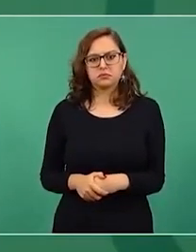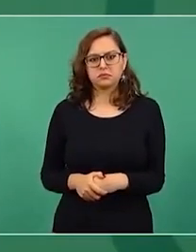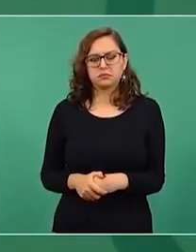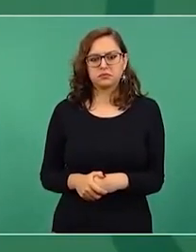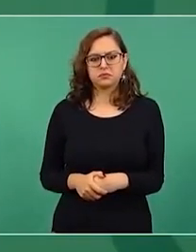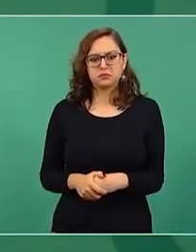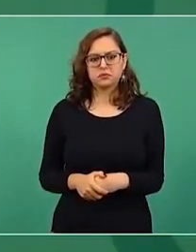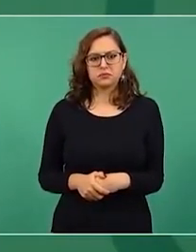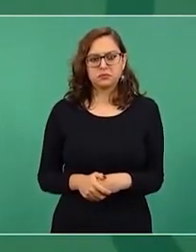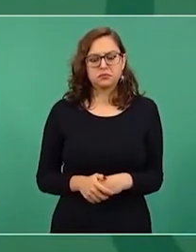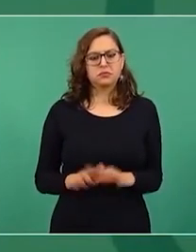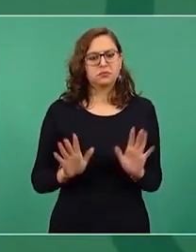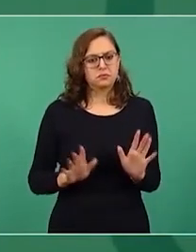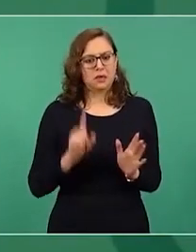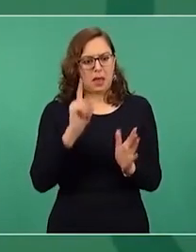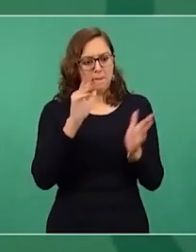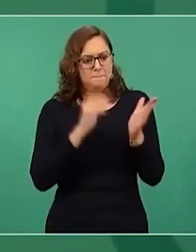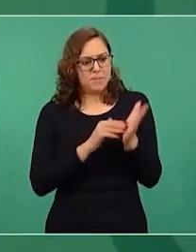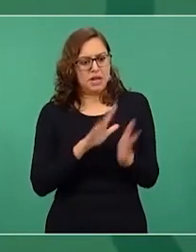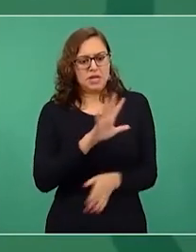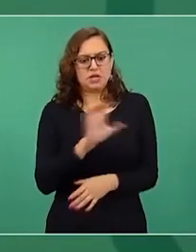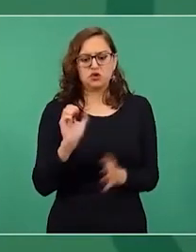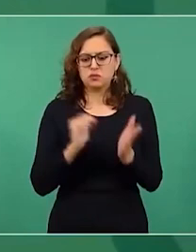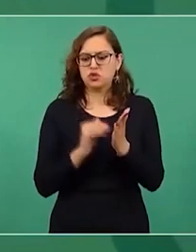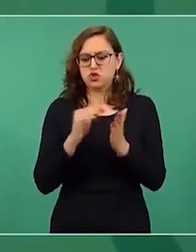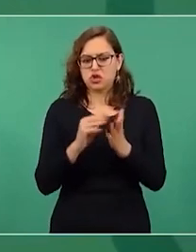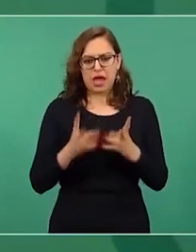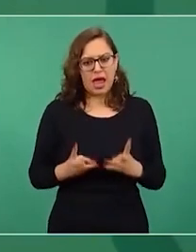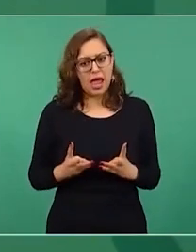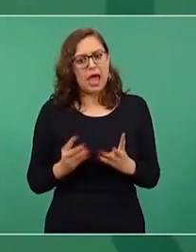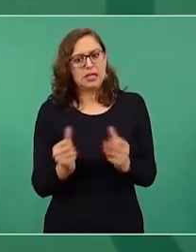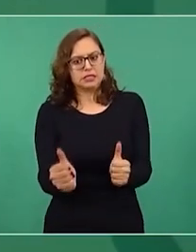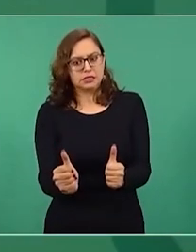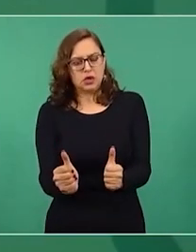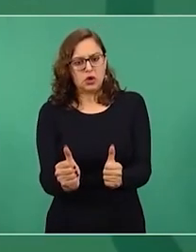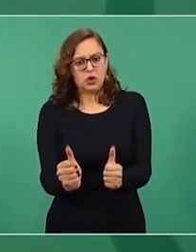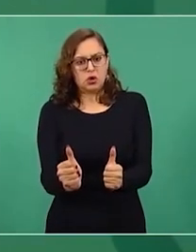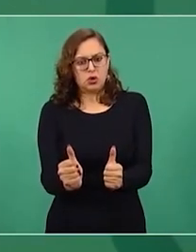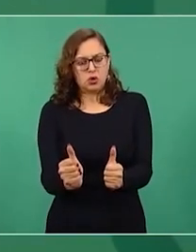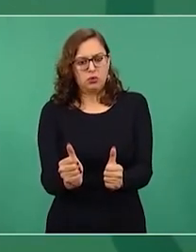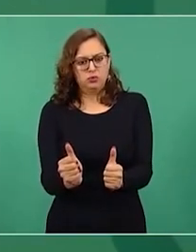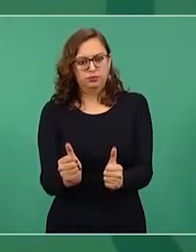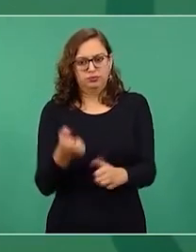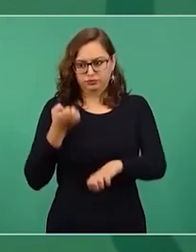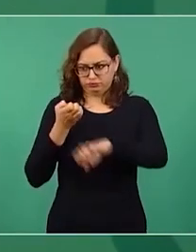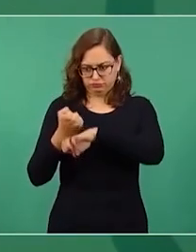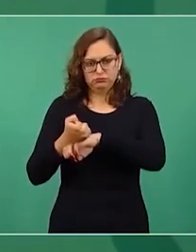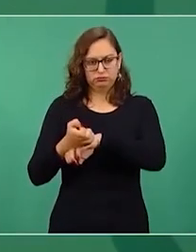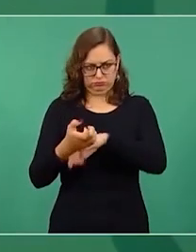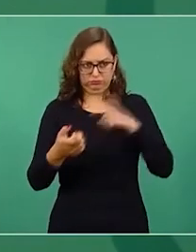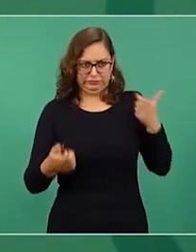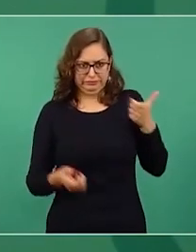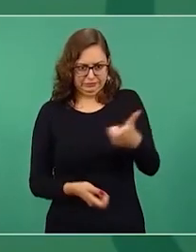de los mil 500 millones de dinero propio, o del Estado.